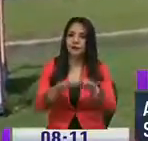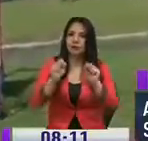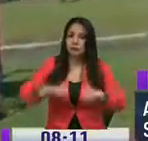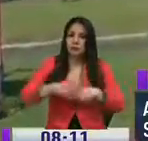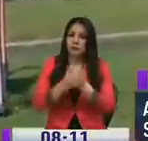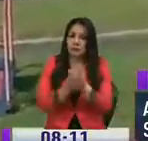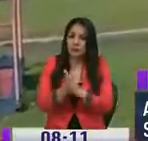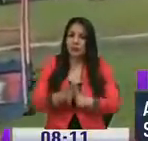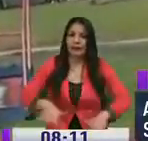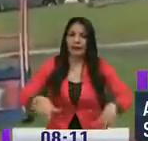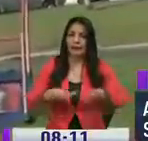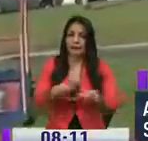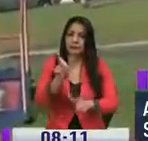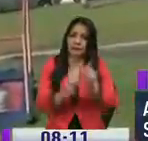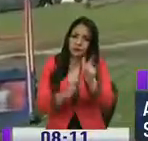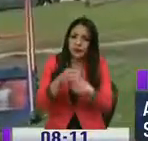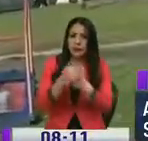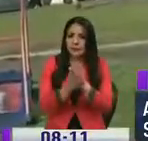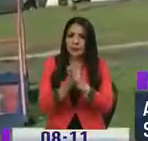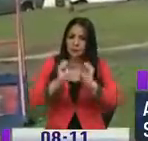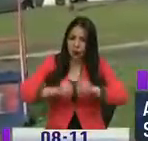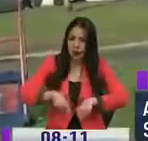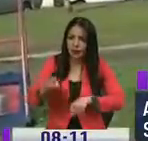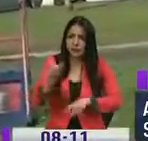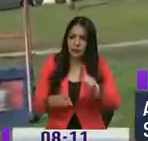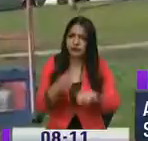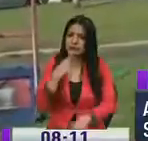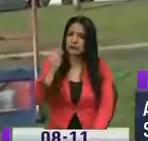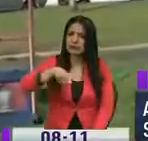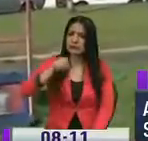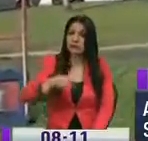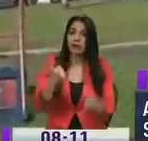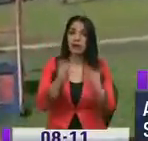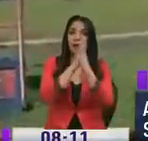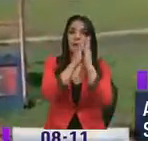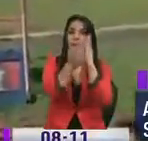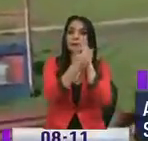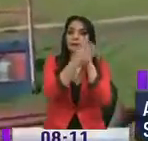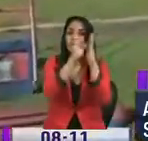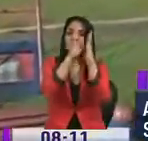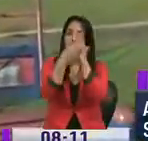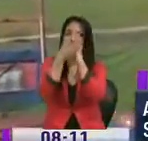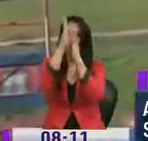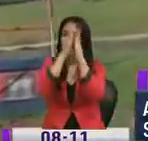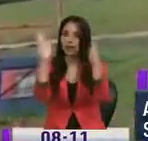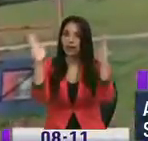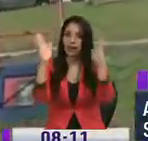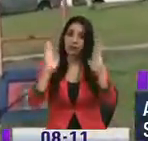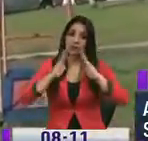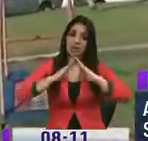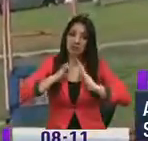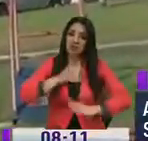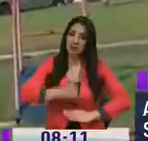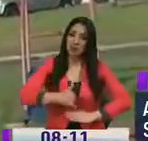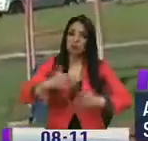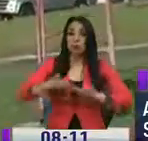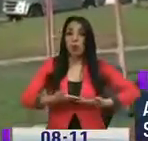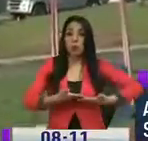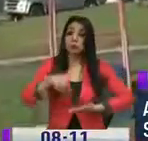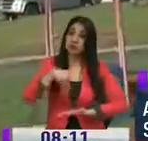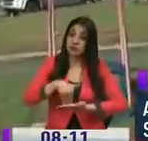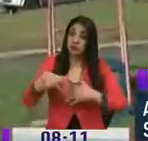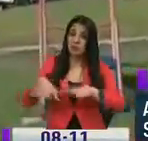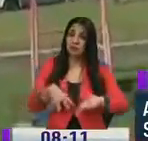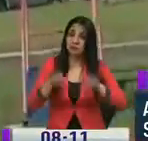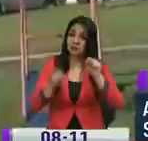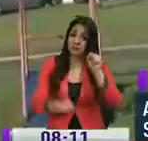totalmente por los vecinos. Ahora me comentan que es una biblioteca, se puede hacer una especie de casa Somos o Guagua Centro en los que puedan haber actividades para la